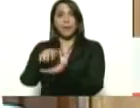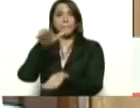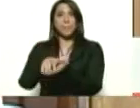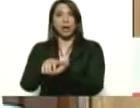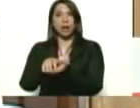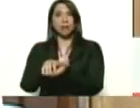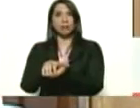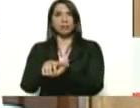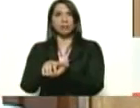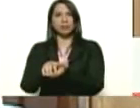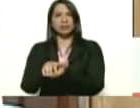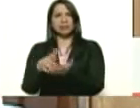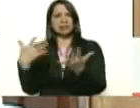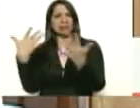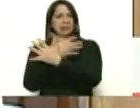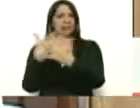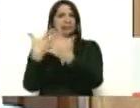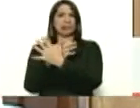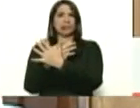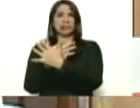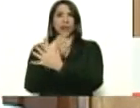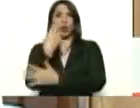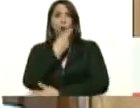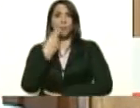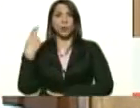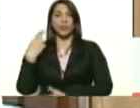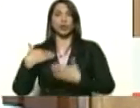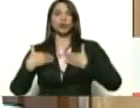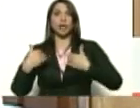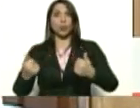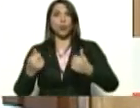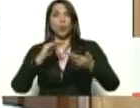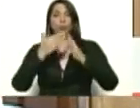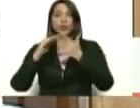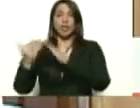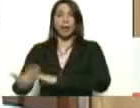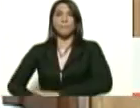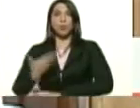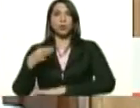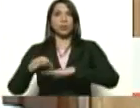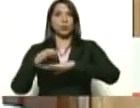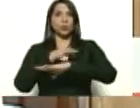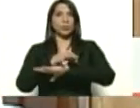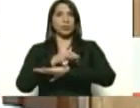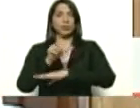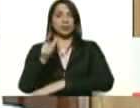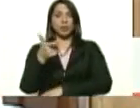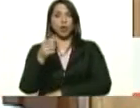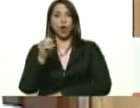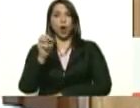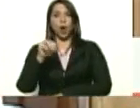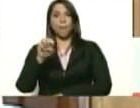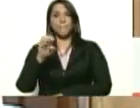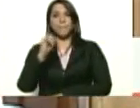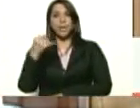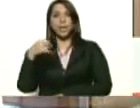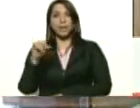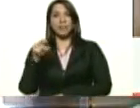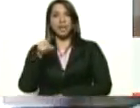en entredicho y comprometió la salud de una comunidad importante del municipio Gómez. Eso hay que,